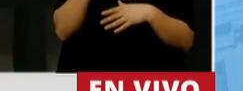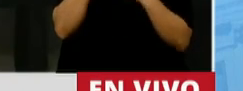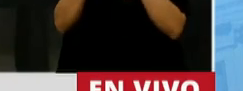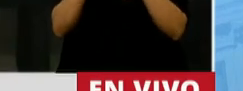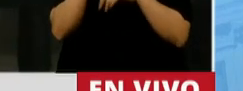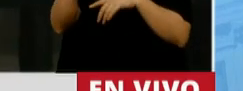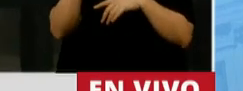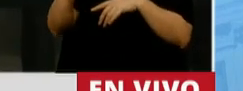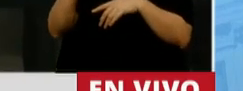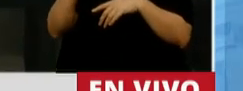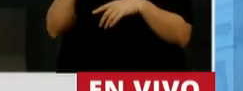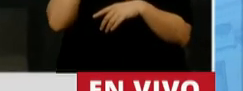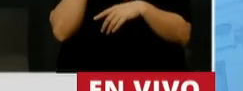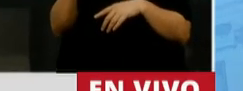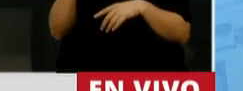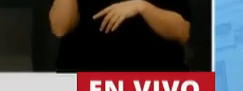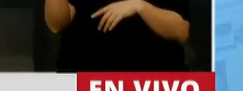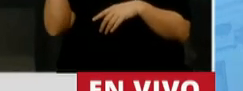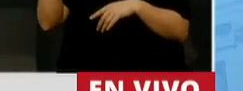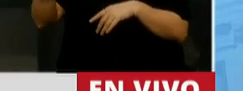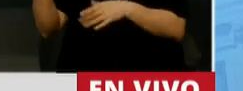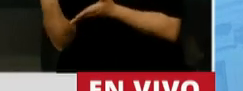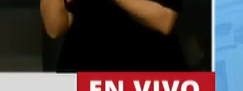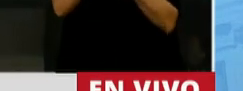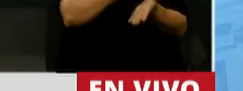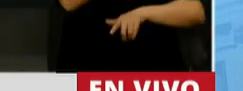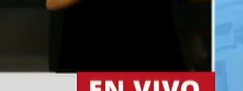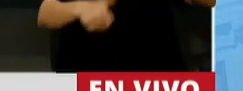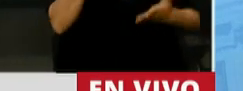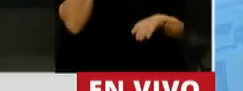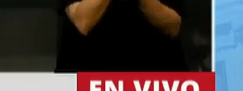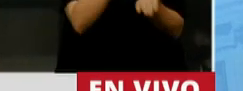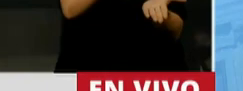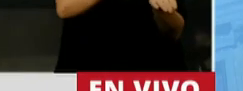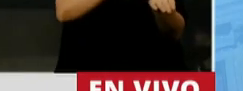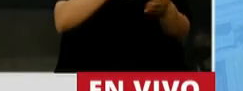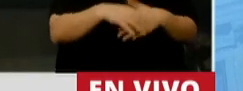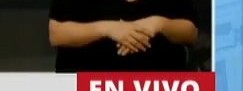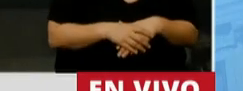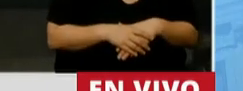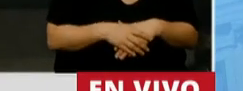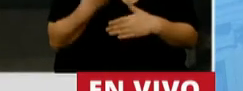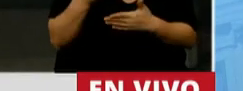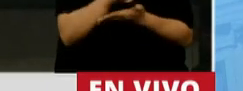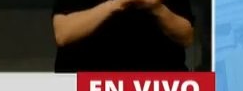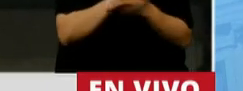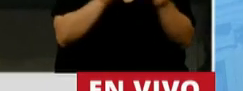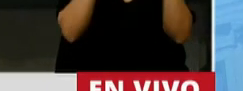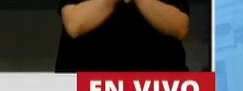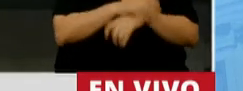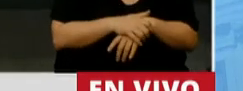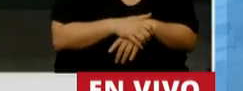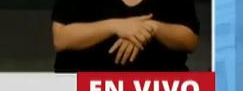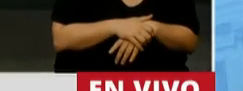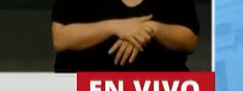porque les va a dar un subsidio a quienes hoy están usurpando para precisamente solucionar el problema. Y del